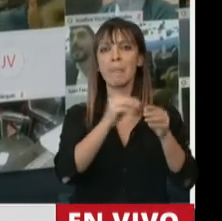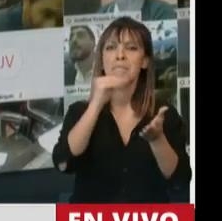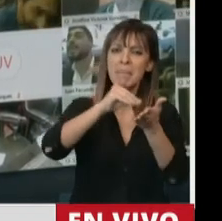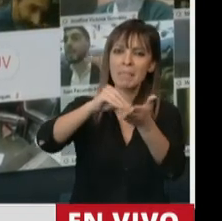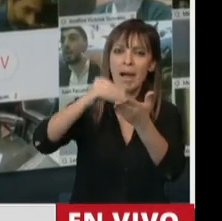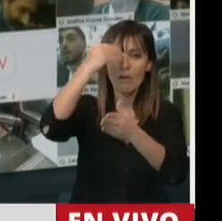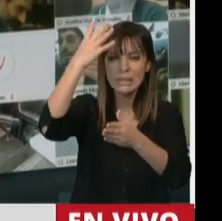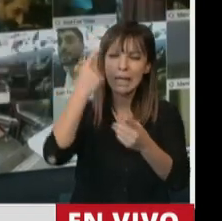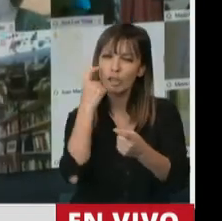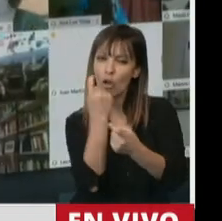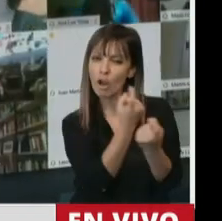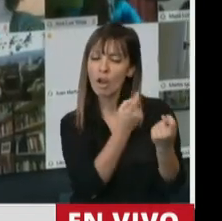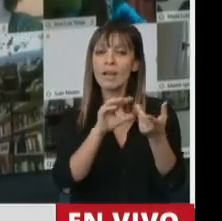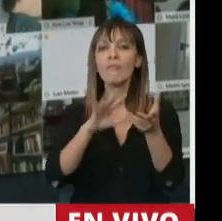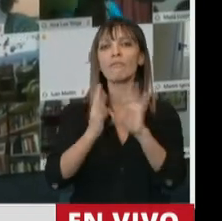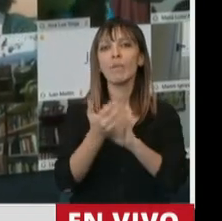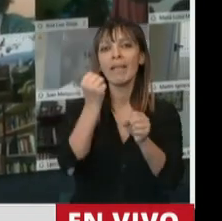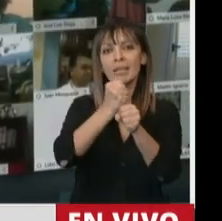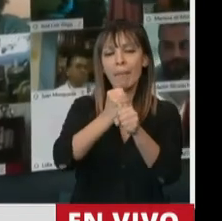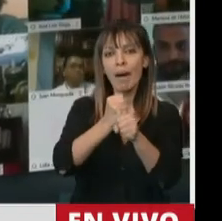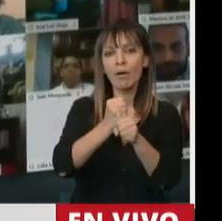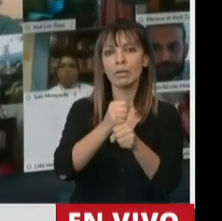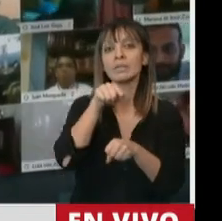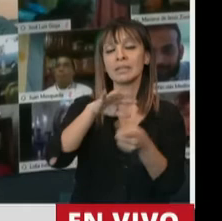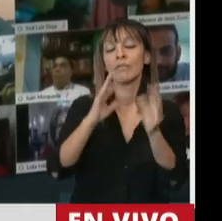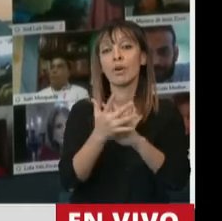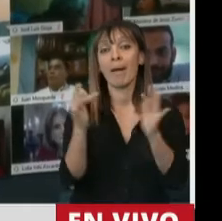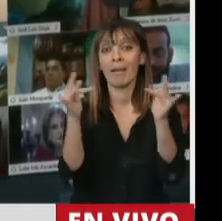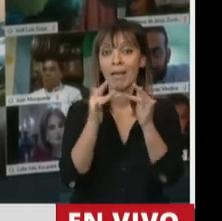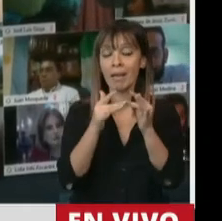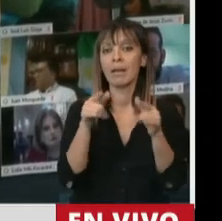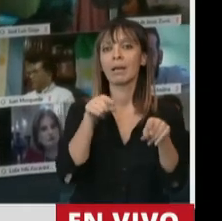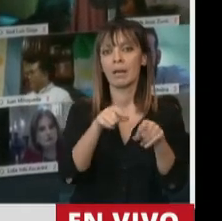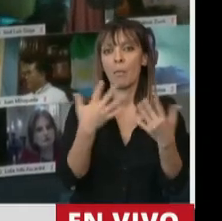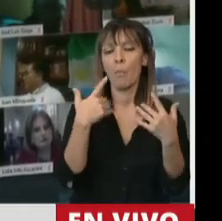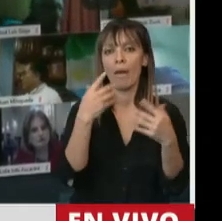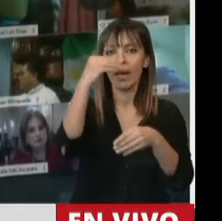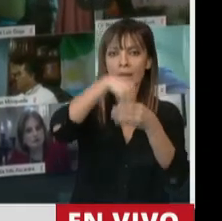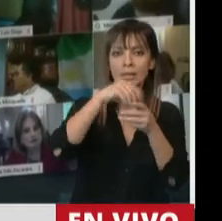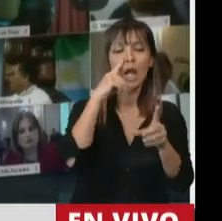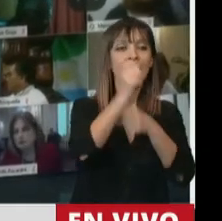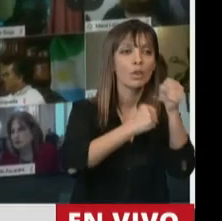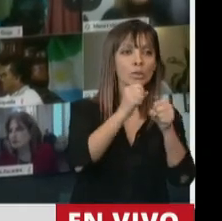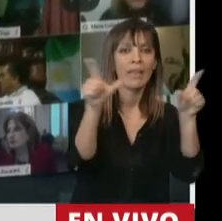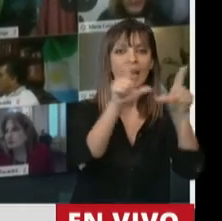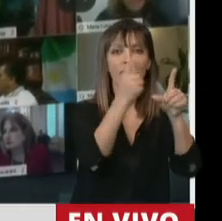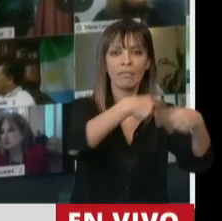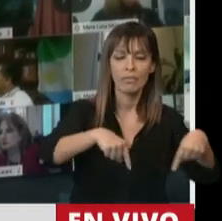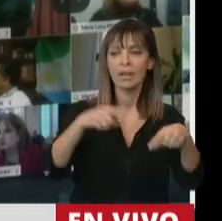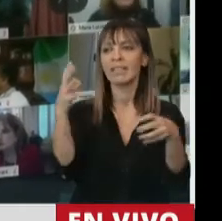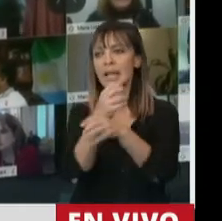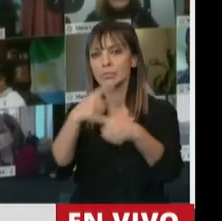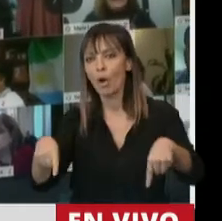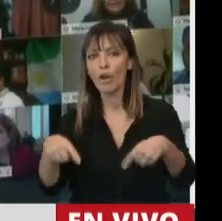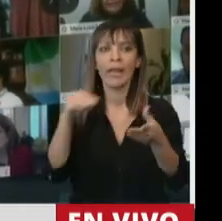Porque como regulamos la actividad, la actividad de modalidad de teletrabajo puede trabajar en la industria de telecomunicaciones, en la industria del transporte, en la